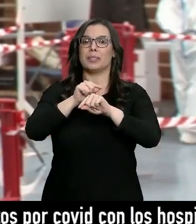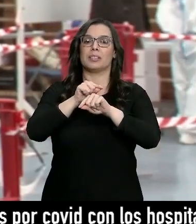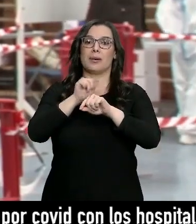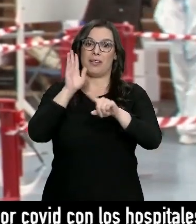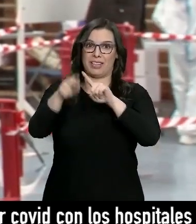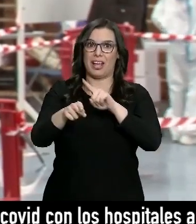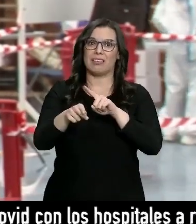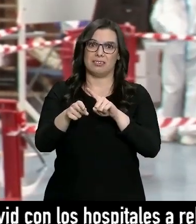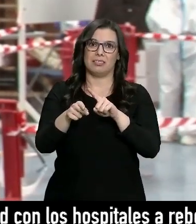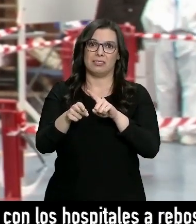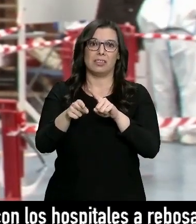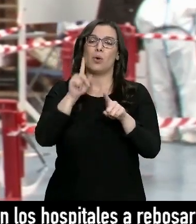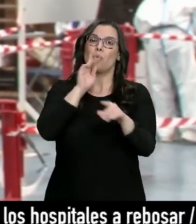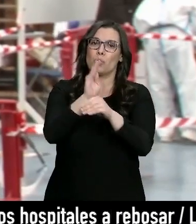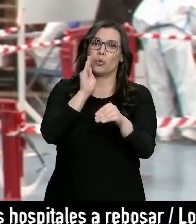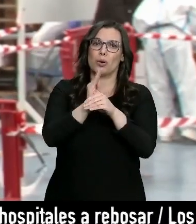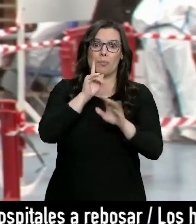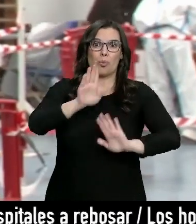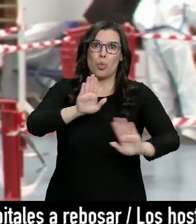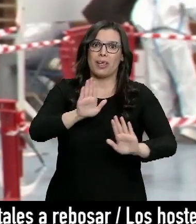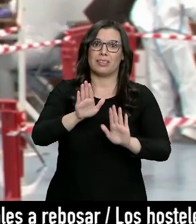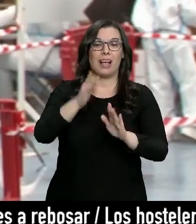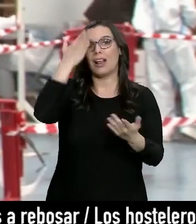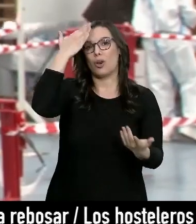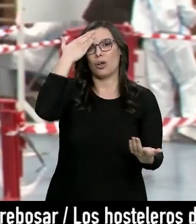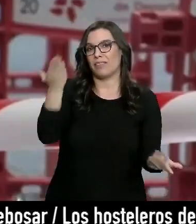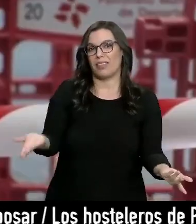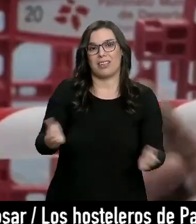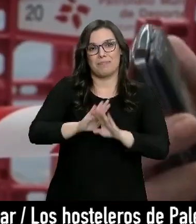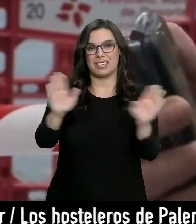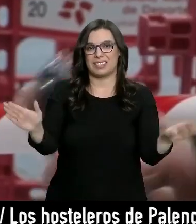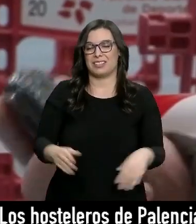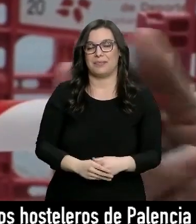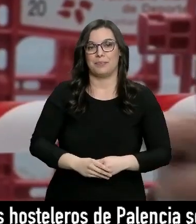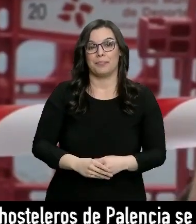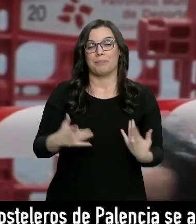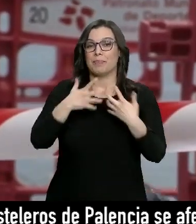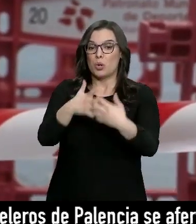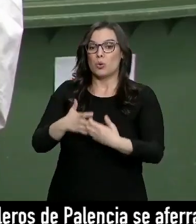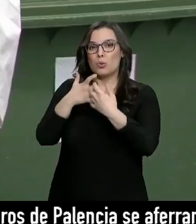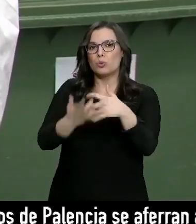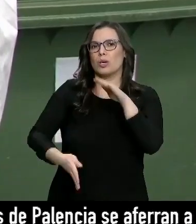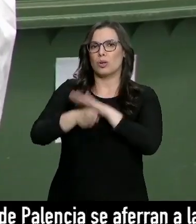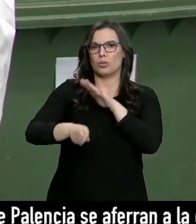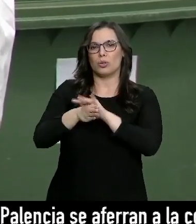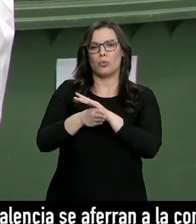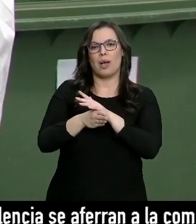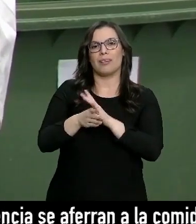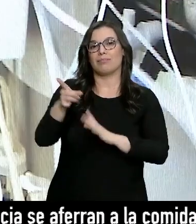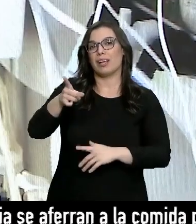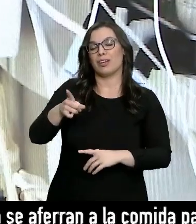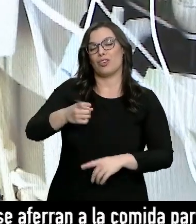para no contagiar a nadie, ser prudentes, es que sentido común no es más. Una lucha que continúa cargada de vocación.